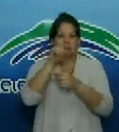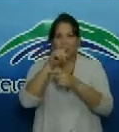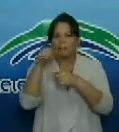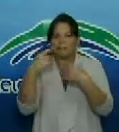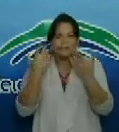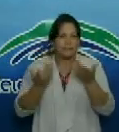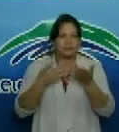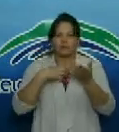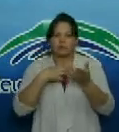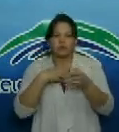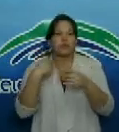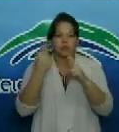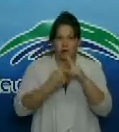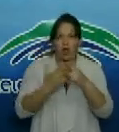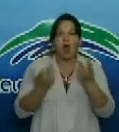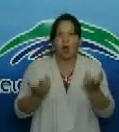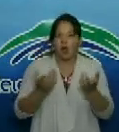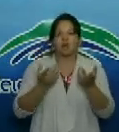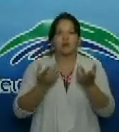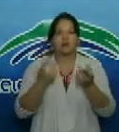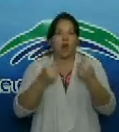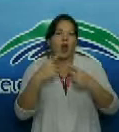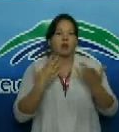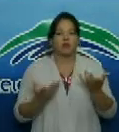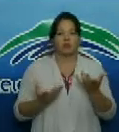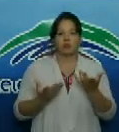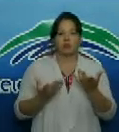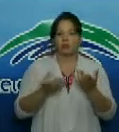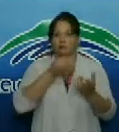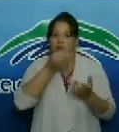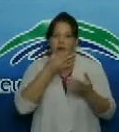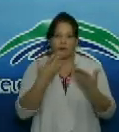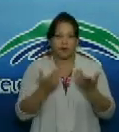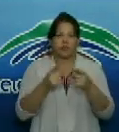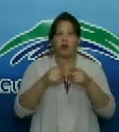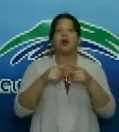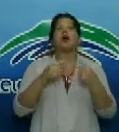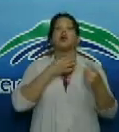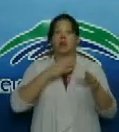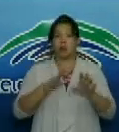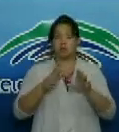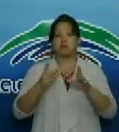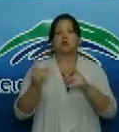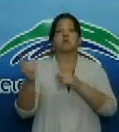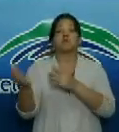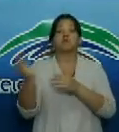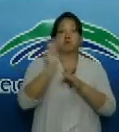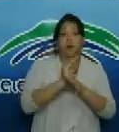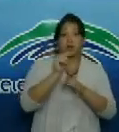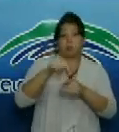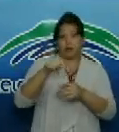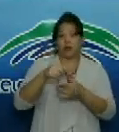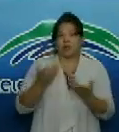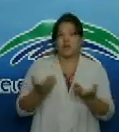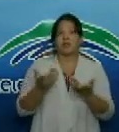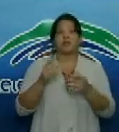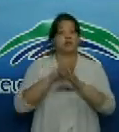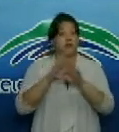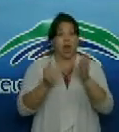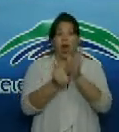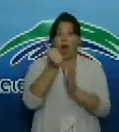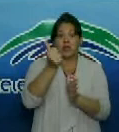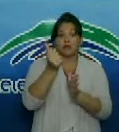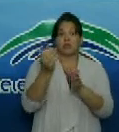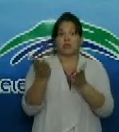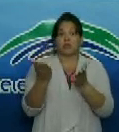100% de la población en estos momentos en seguimiento por egreso de centros de aislamiento tenemos 30 pacientes en el consultorio